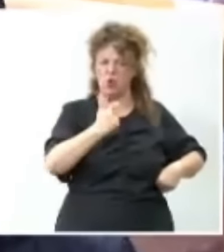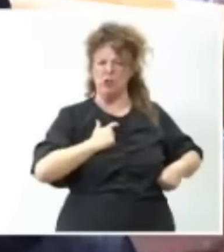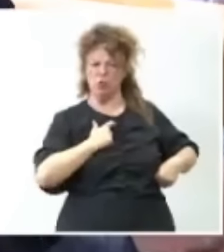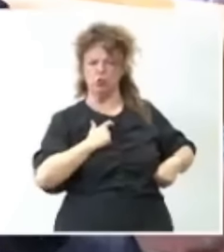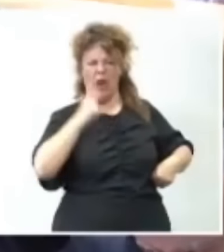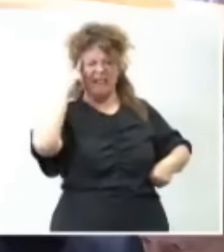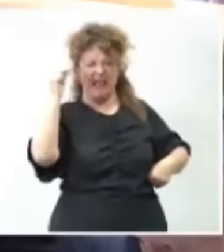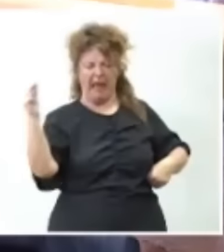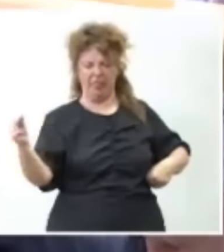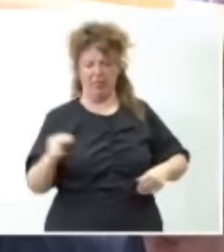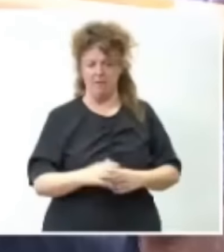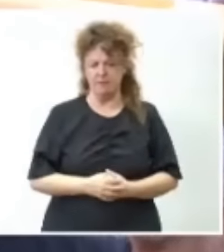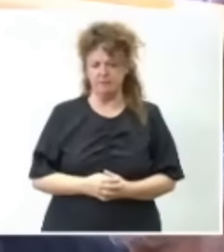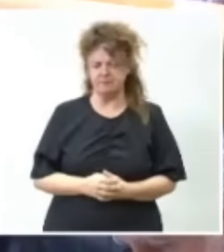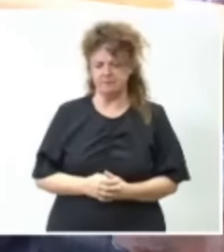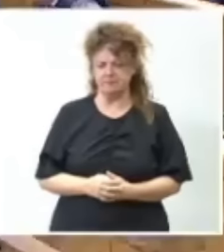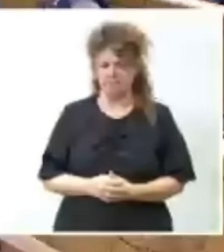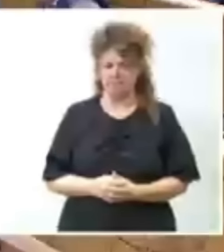inteligencia.